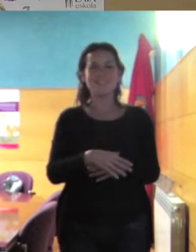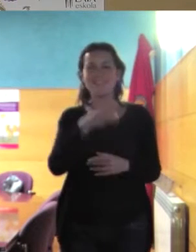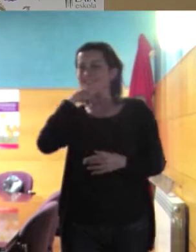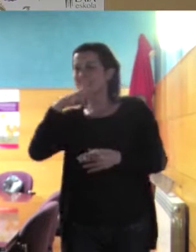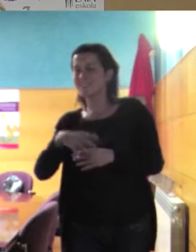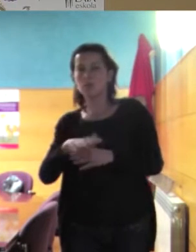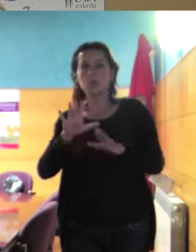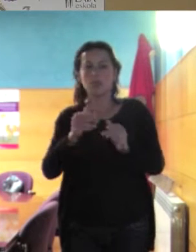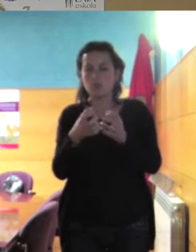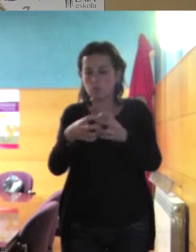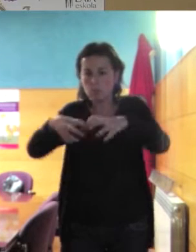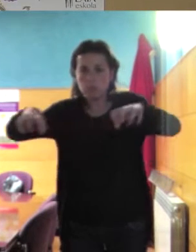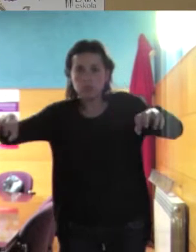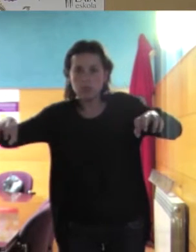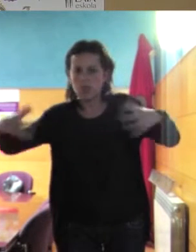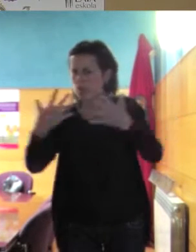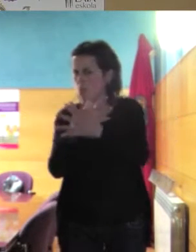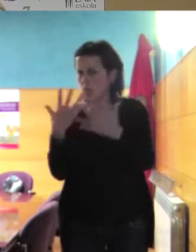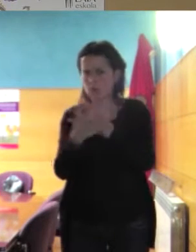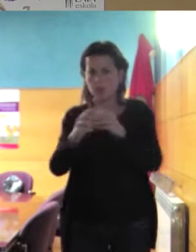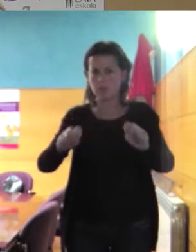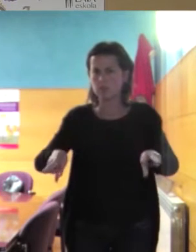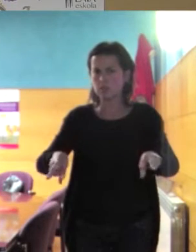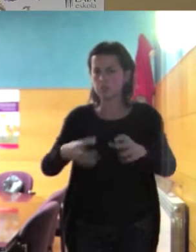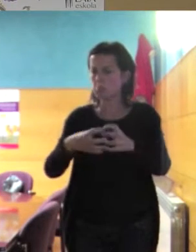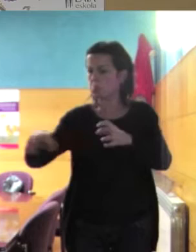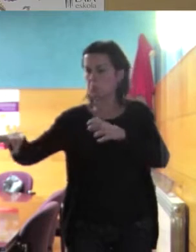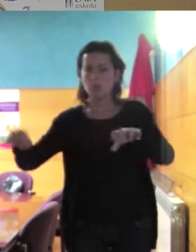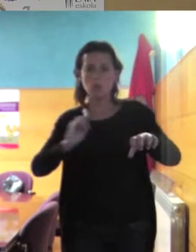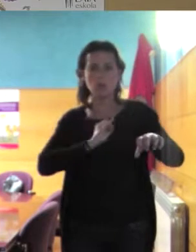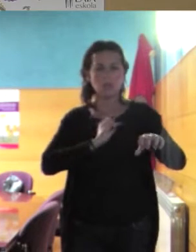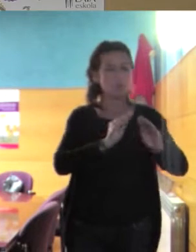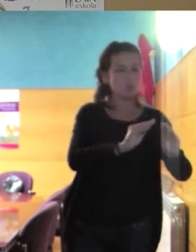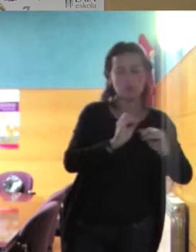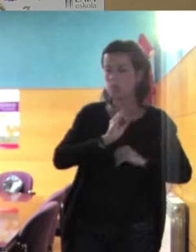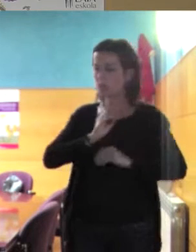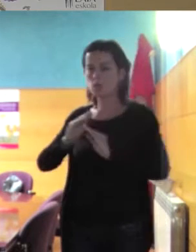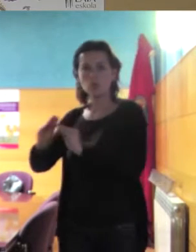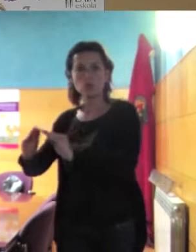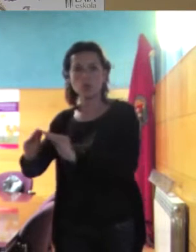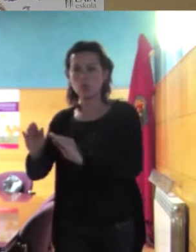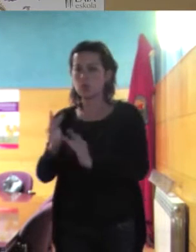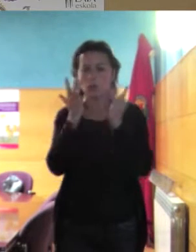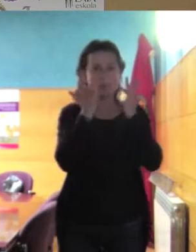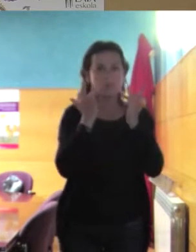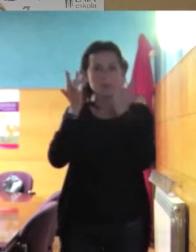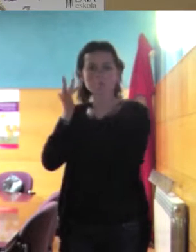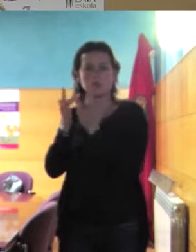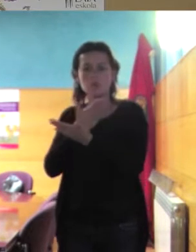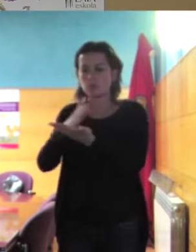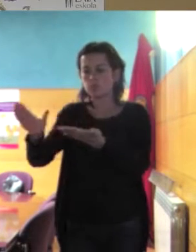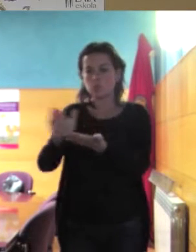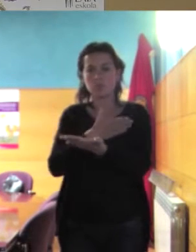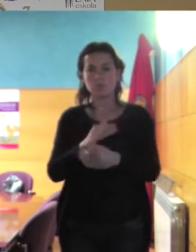a lo suyo, no vayamos a mezclarnos y vayamos a perder la pureza de lo nuestro. Y esto lo que promueve es también